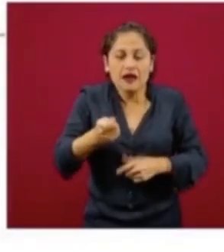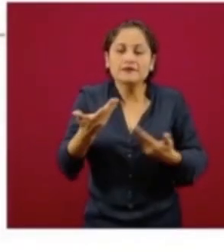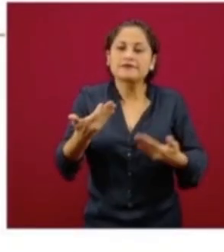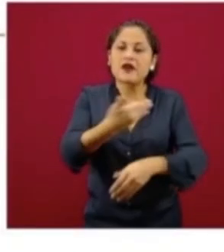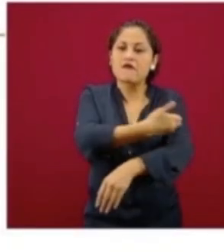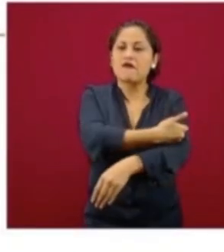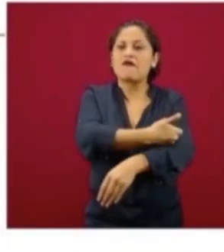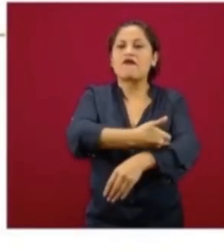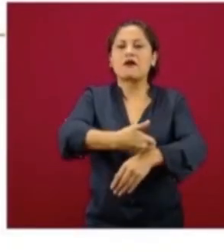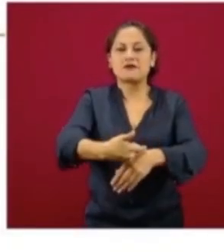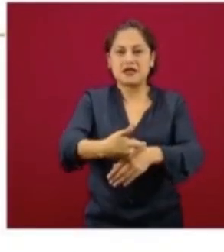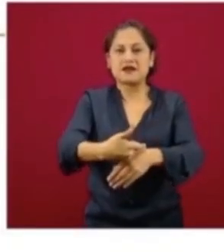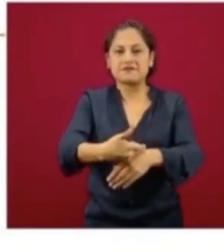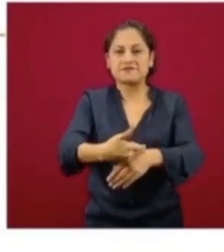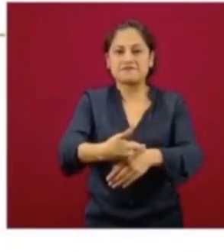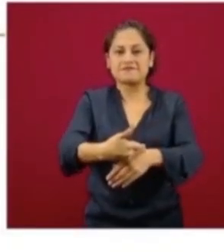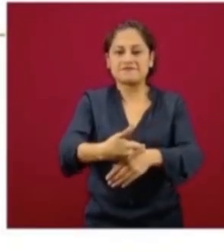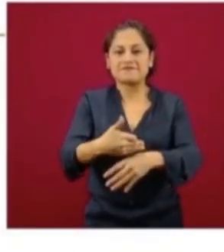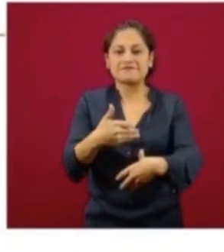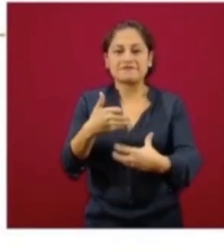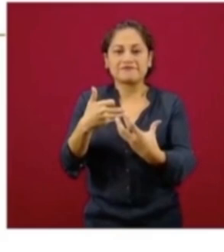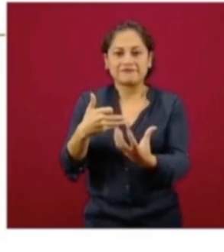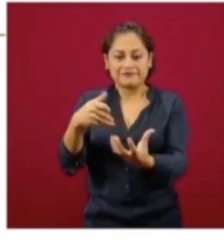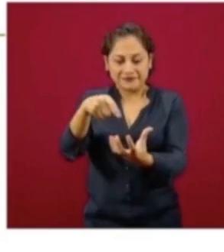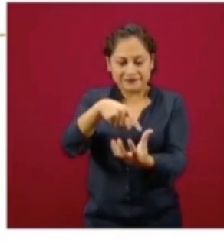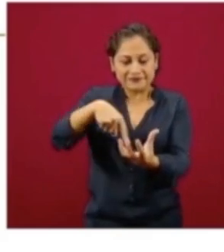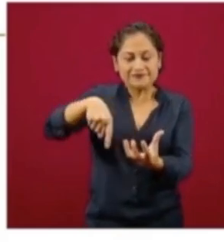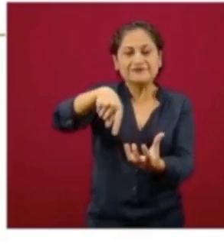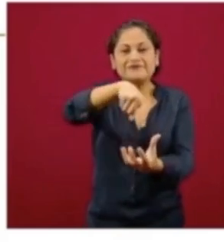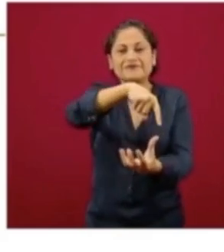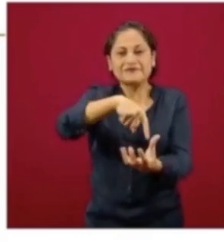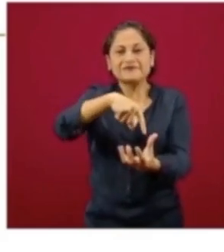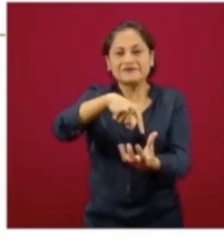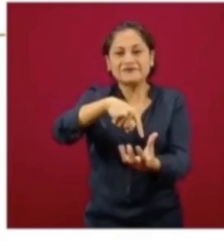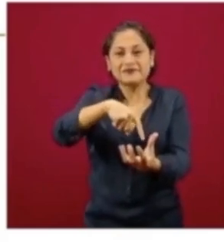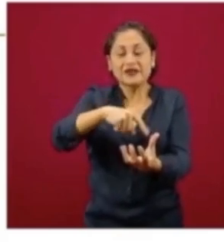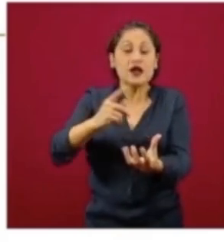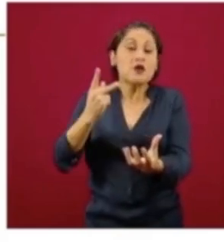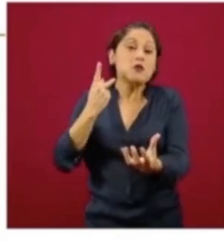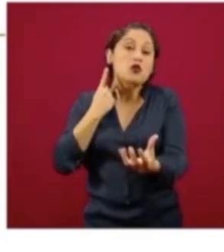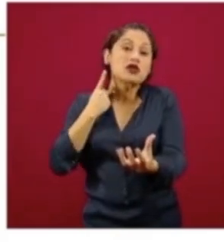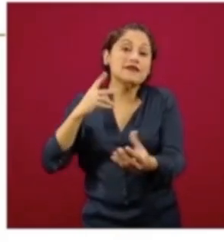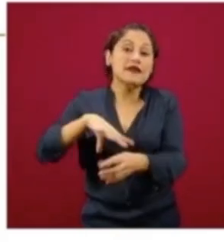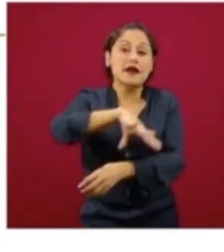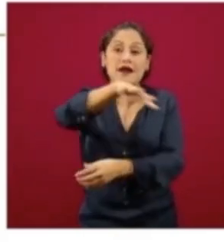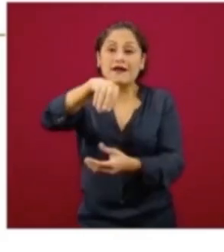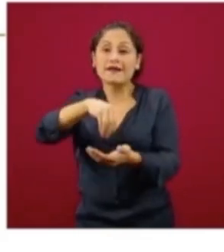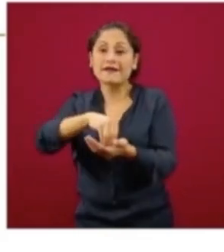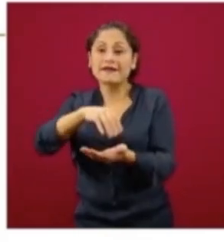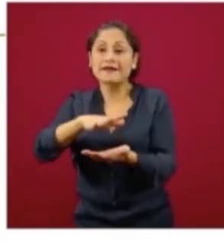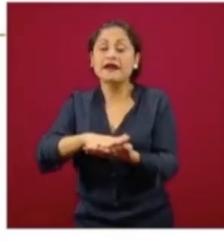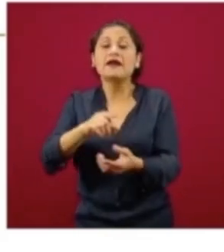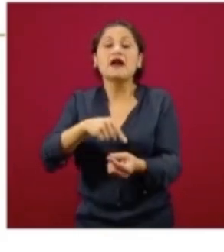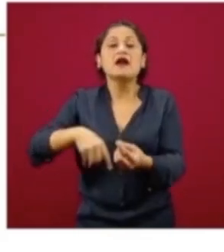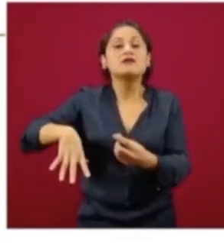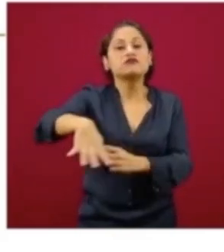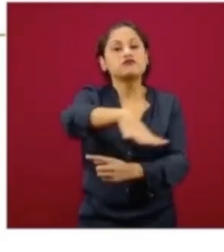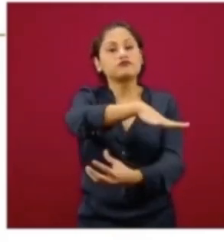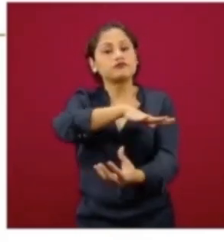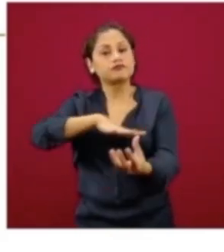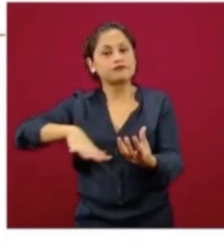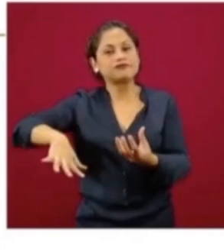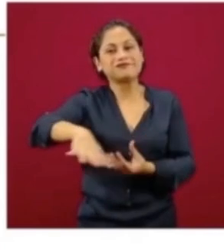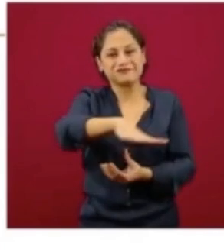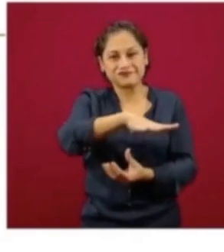el sueño de hacer una política social diferente, una política integral. Y en esa política integral, así como podemos